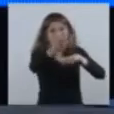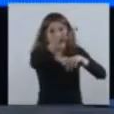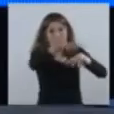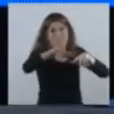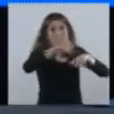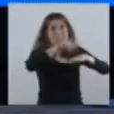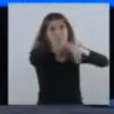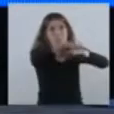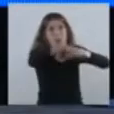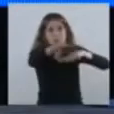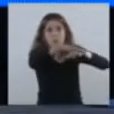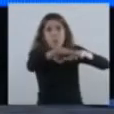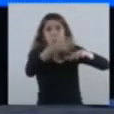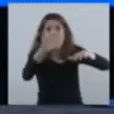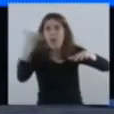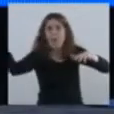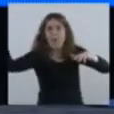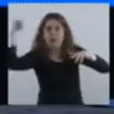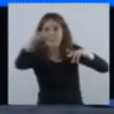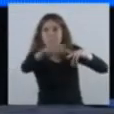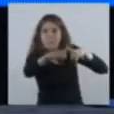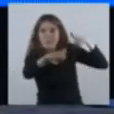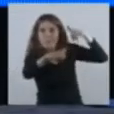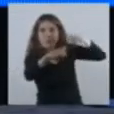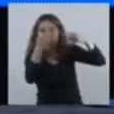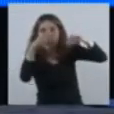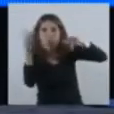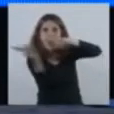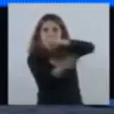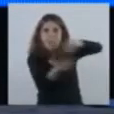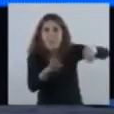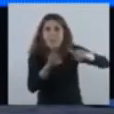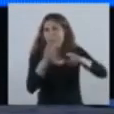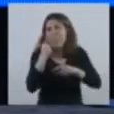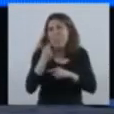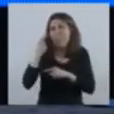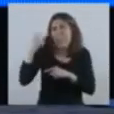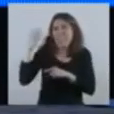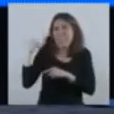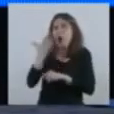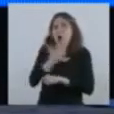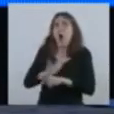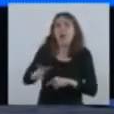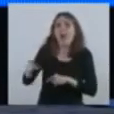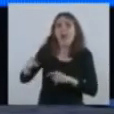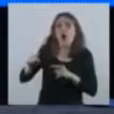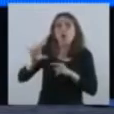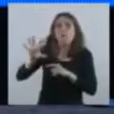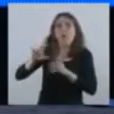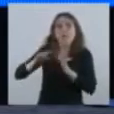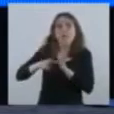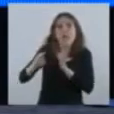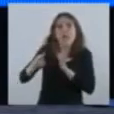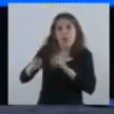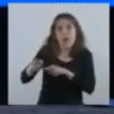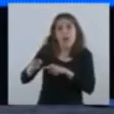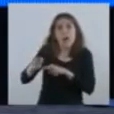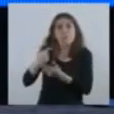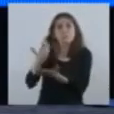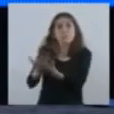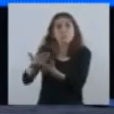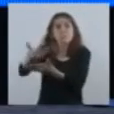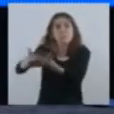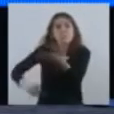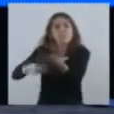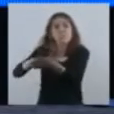actividad turística. Y hace unos días atrás, el gobernador de la provincia de Buenos Aires presentó la temporada de verano. Y la verdad es que todos